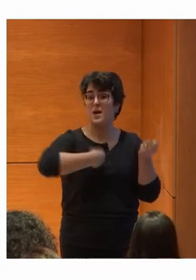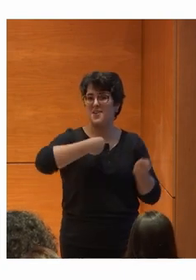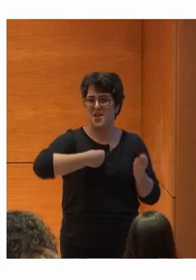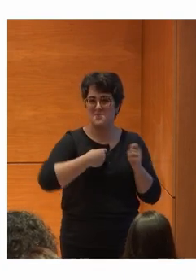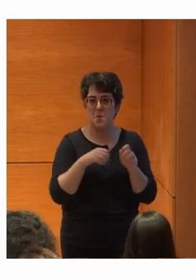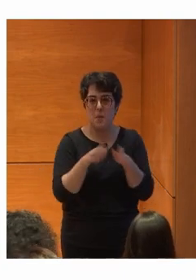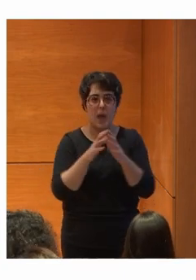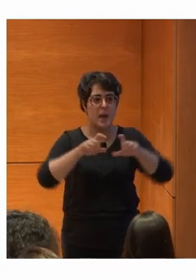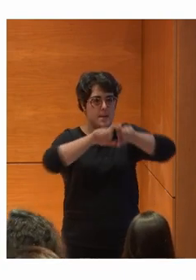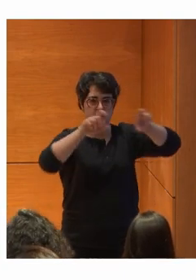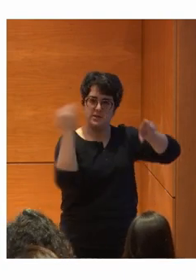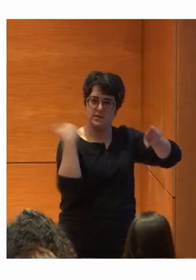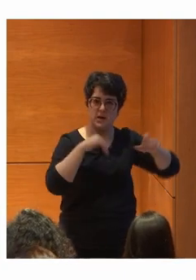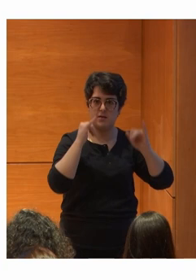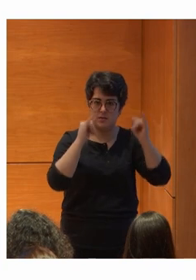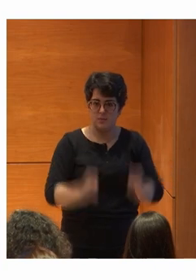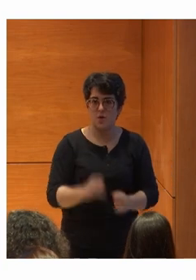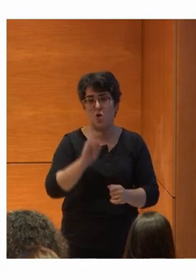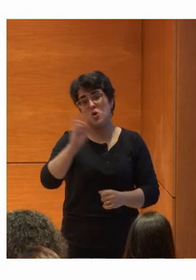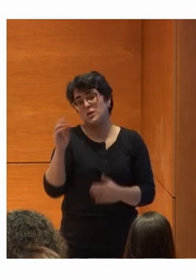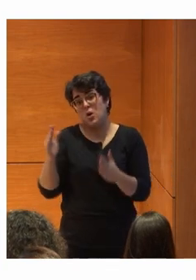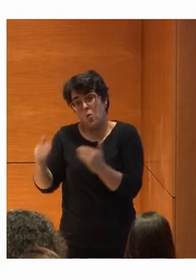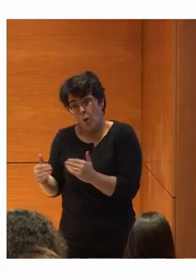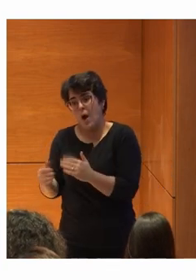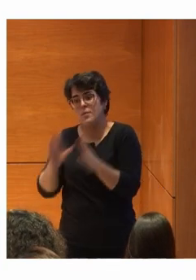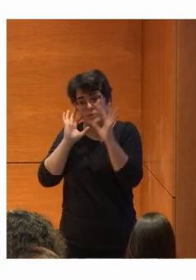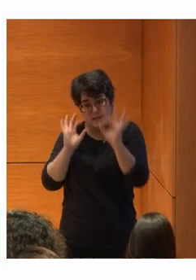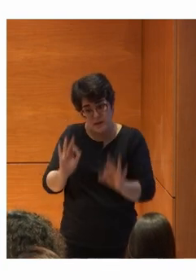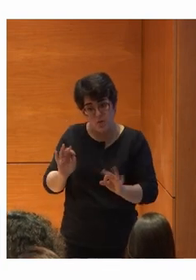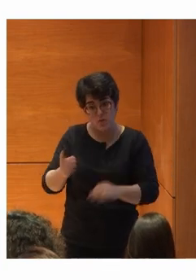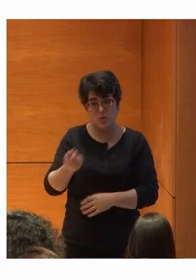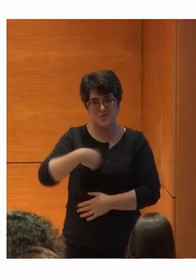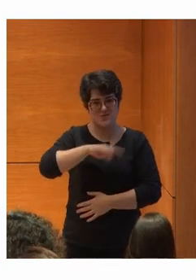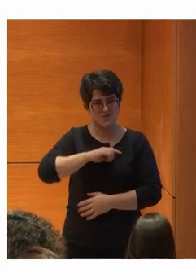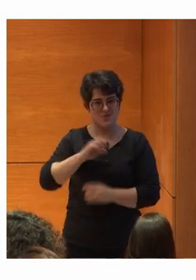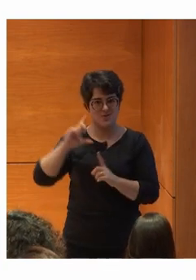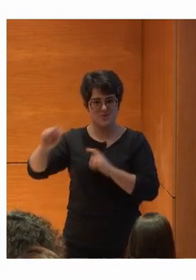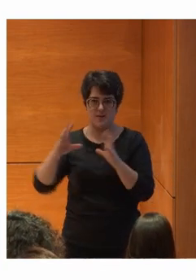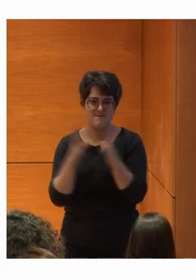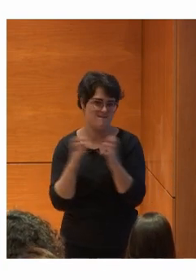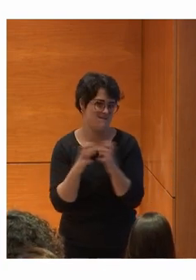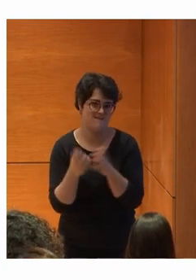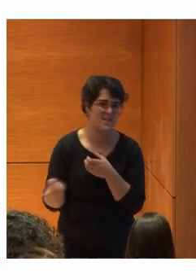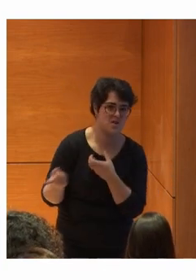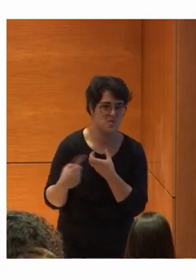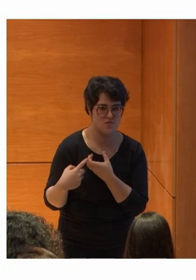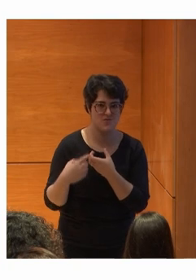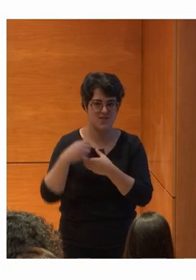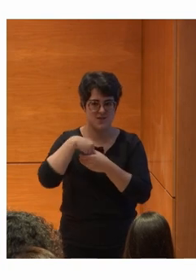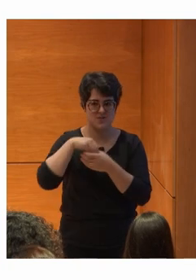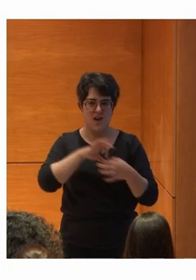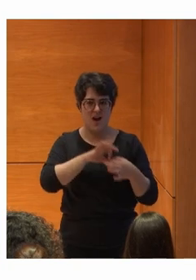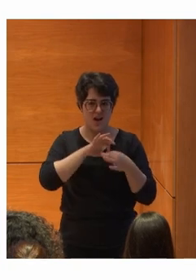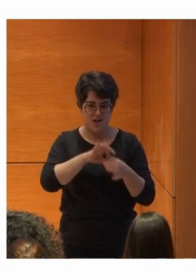empresas Estáis aquí presentes Otras no estáis Pero seguro que cuando Salgamos por la puerta Estáis deseando Sumaros a la